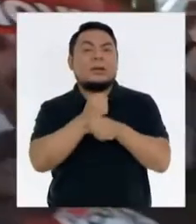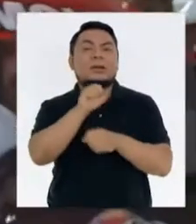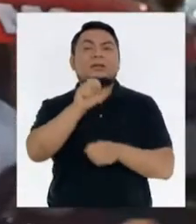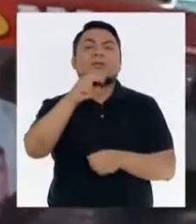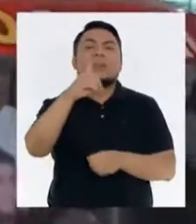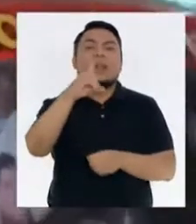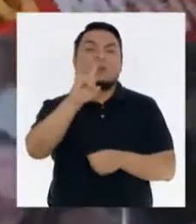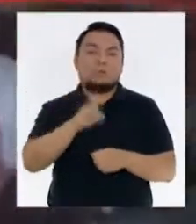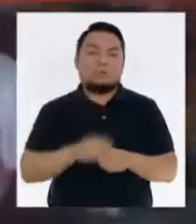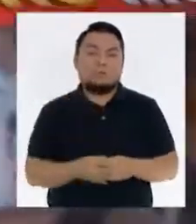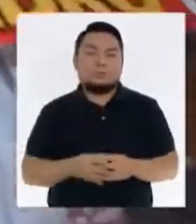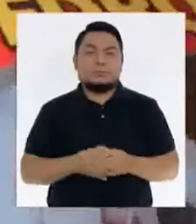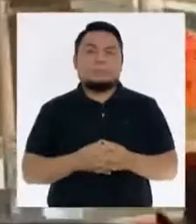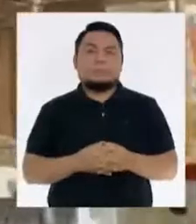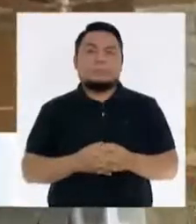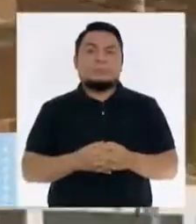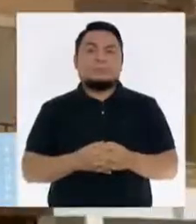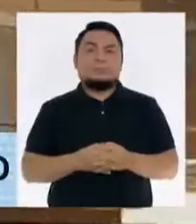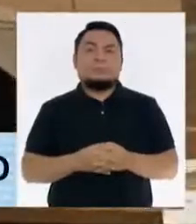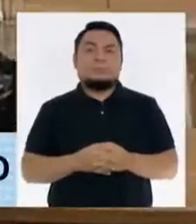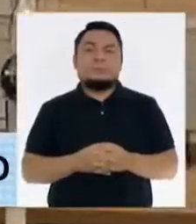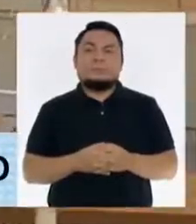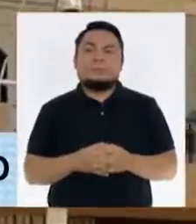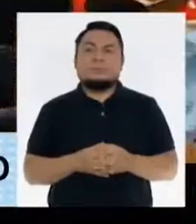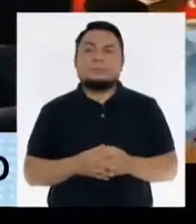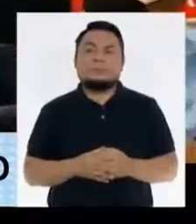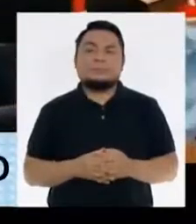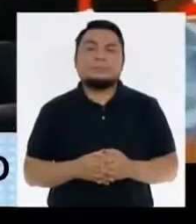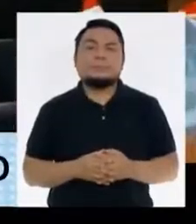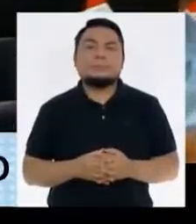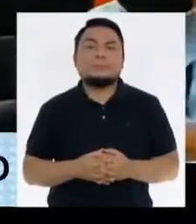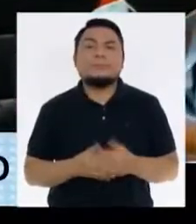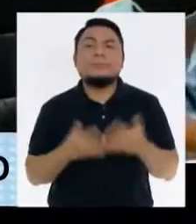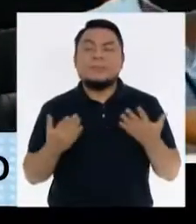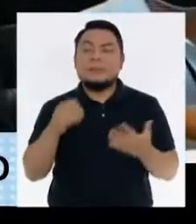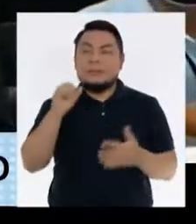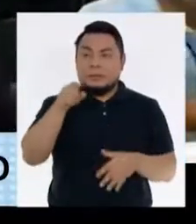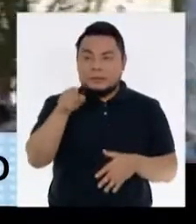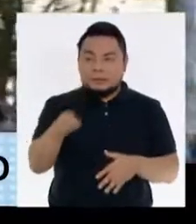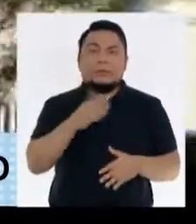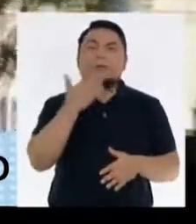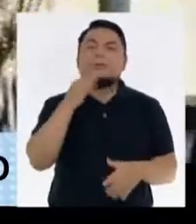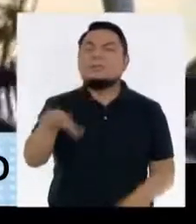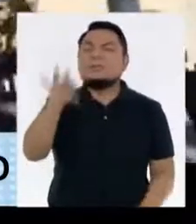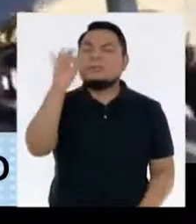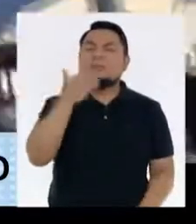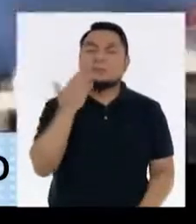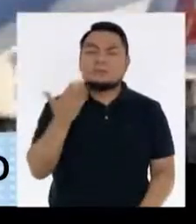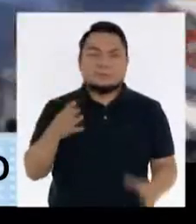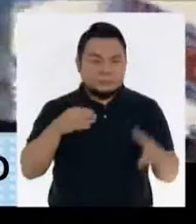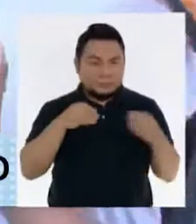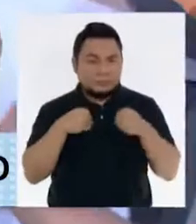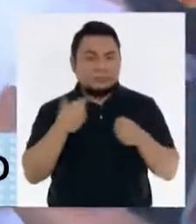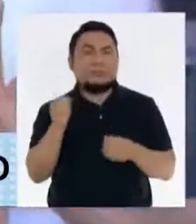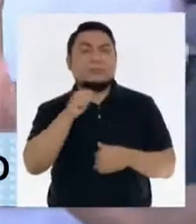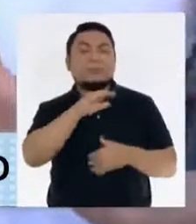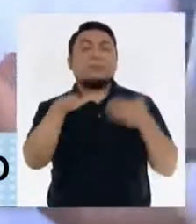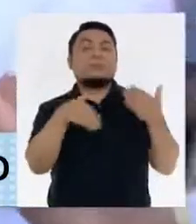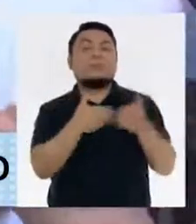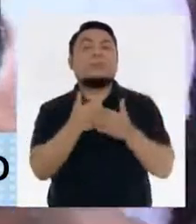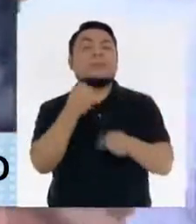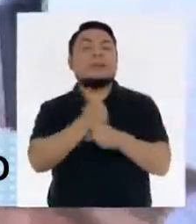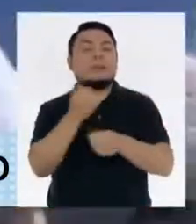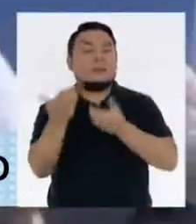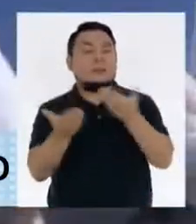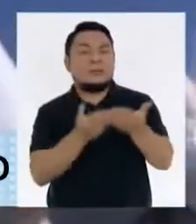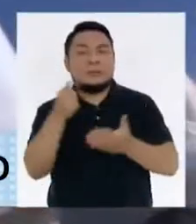quien sea elegido al asumir el mandato el año escolar estará